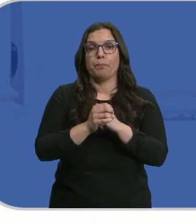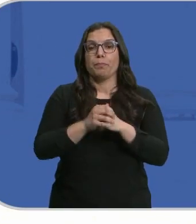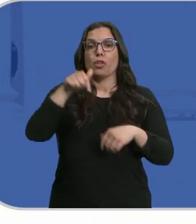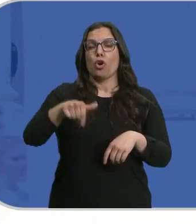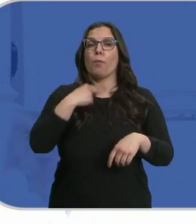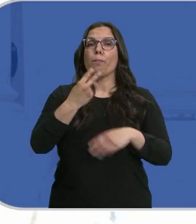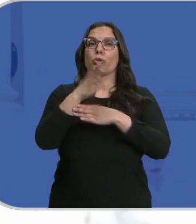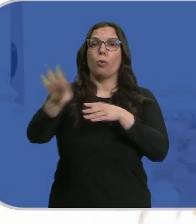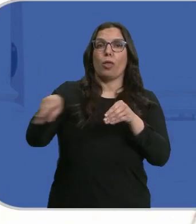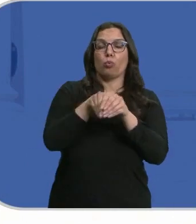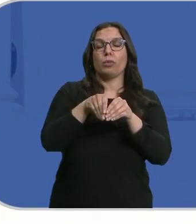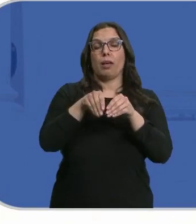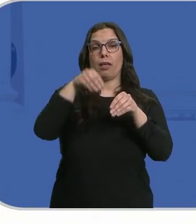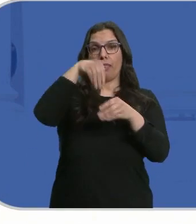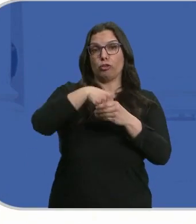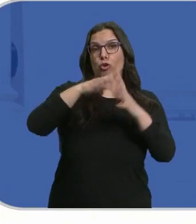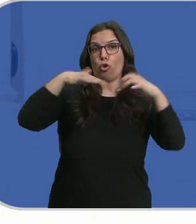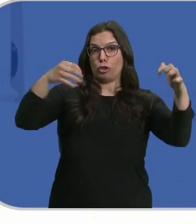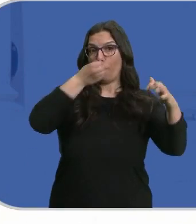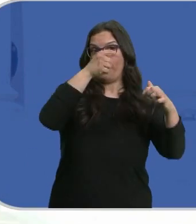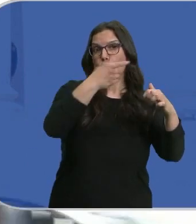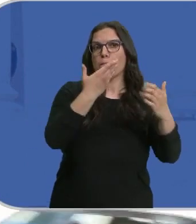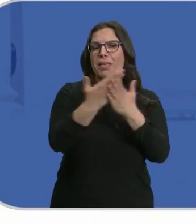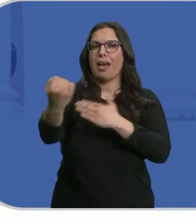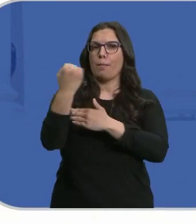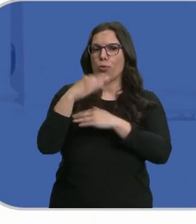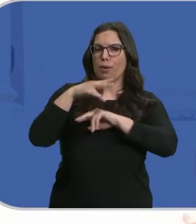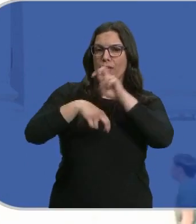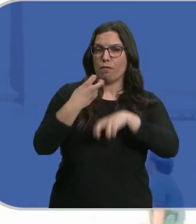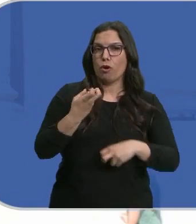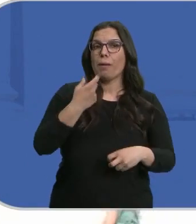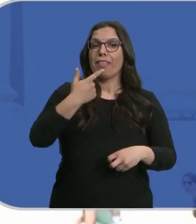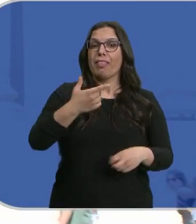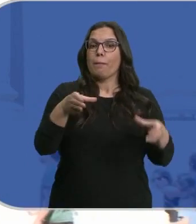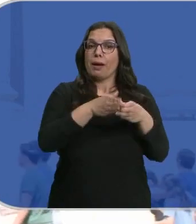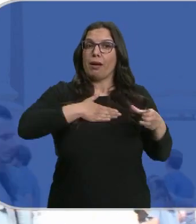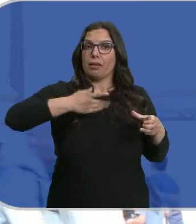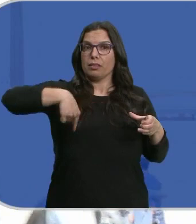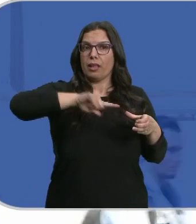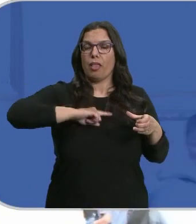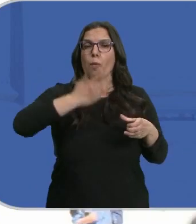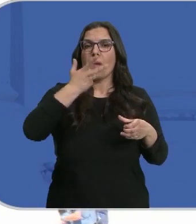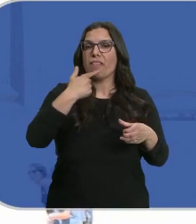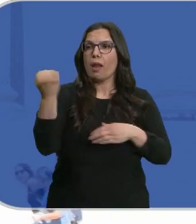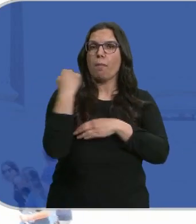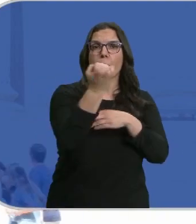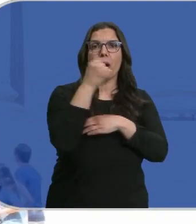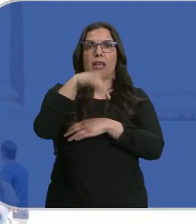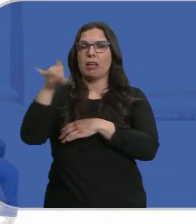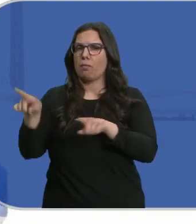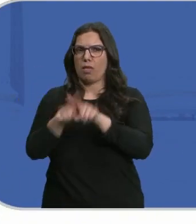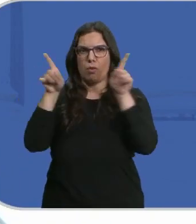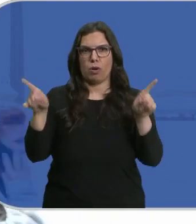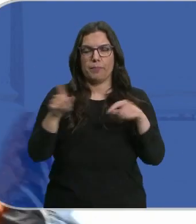adjunta del PSOE en el Congreso ha pedido el apoyo a esta reforma y ha asegurado que su partido no tiene preferencias por el color de la formación